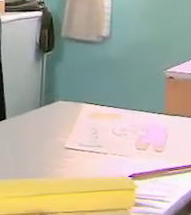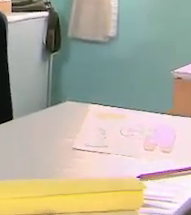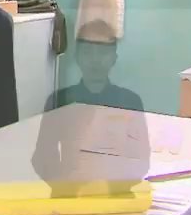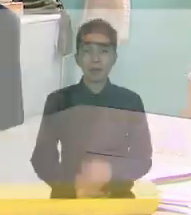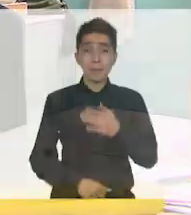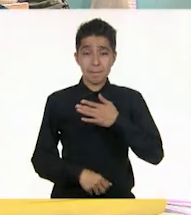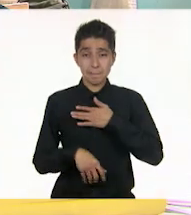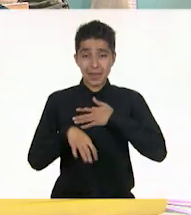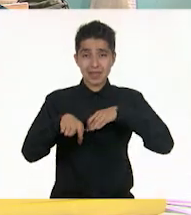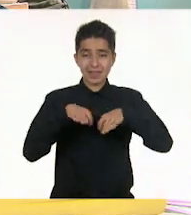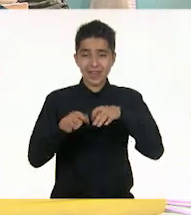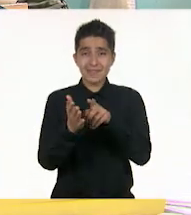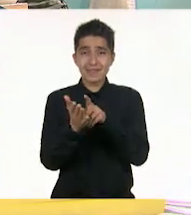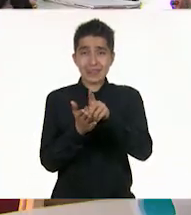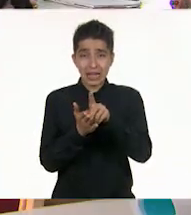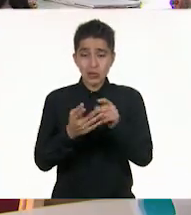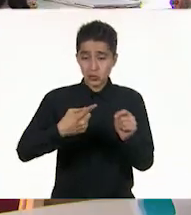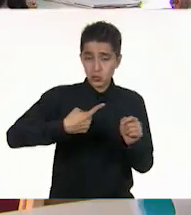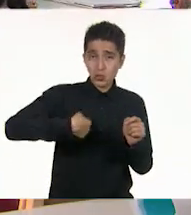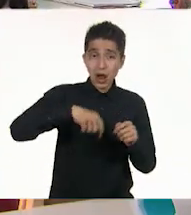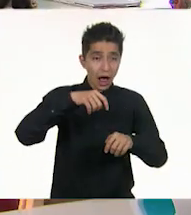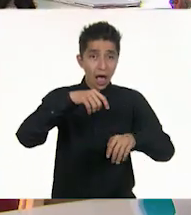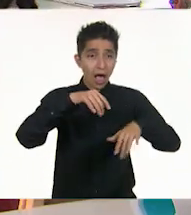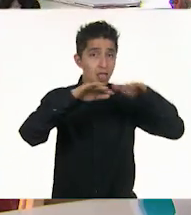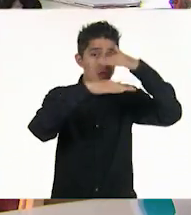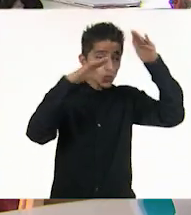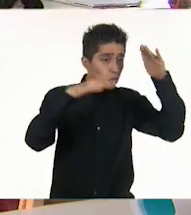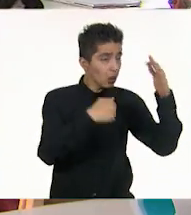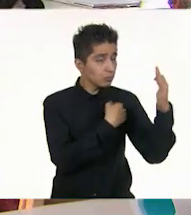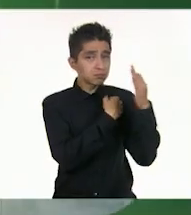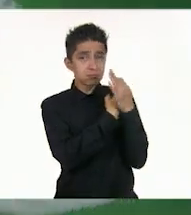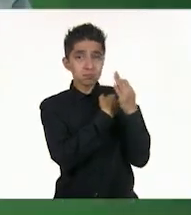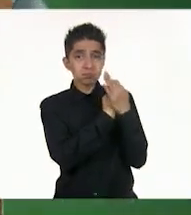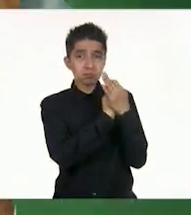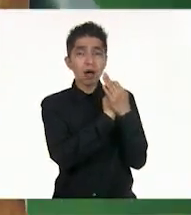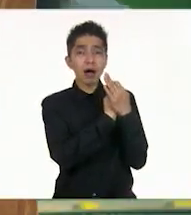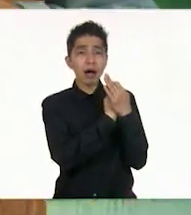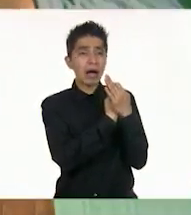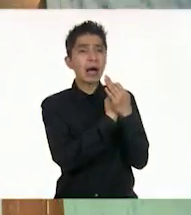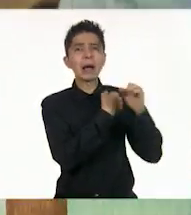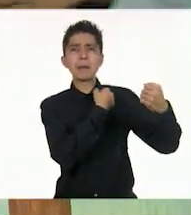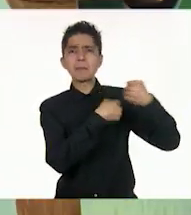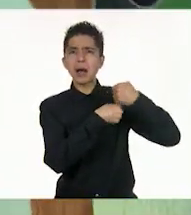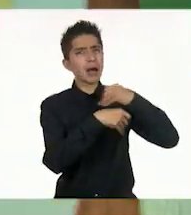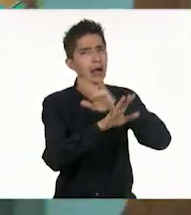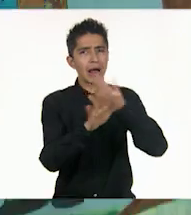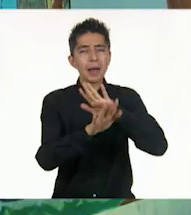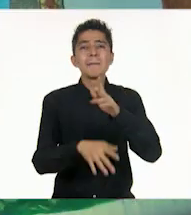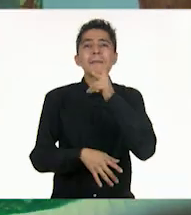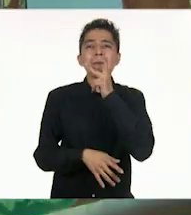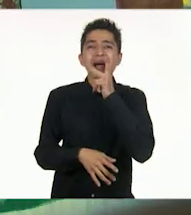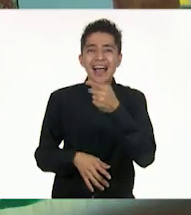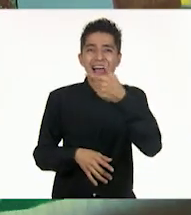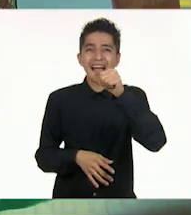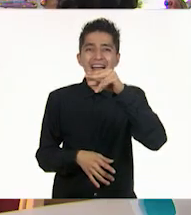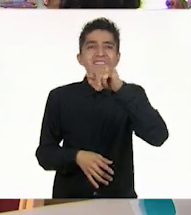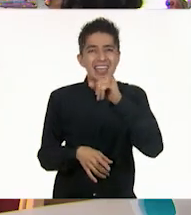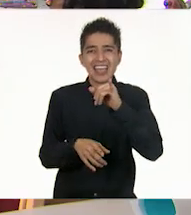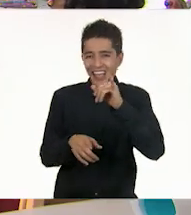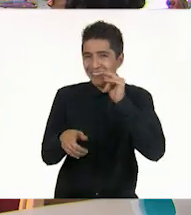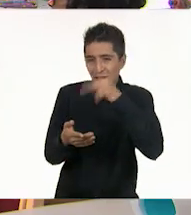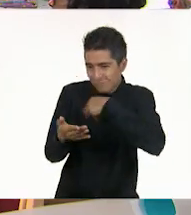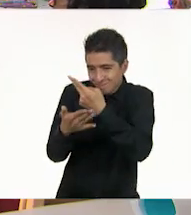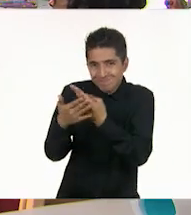Mi trabajo es sobre el derecho que tenemos a que los adultos nos protejan y no nos maltraten. Este es el papá de Gaby. Lo pinté jugando con ella,